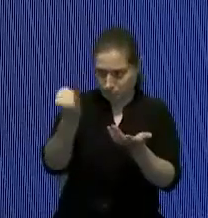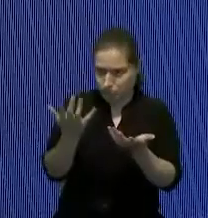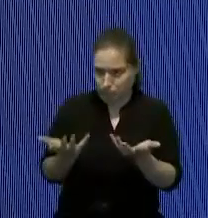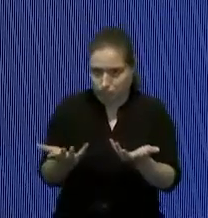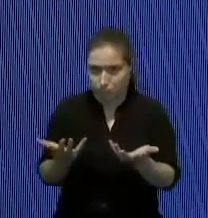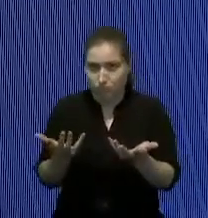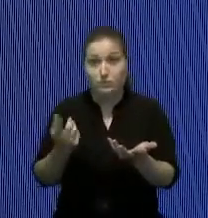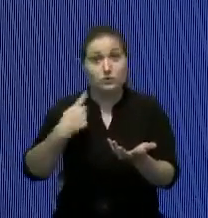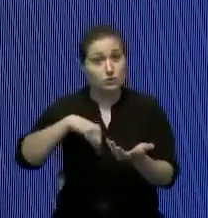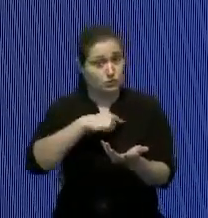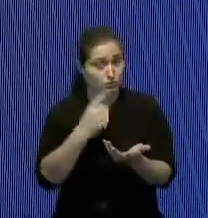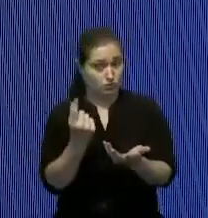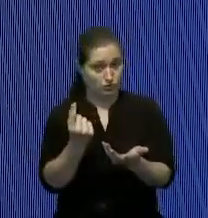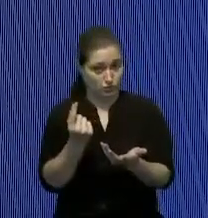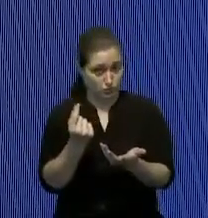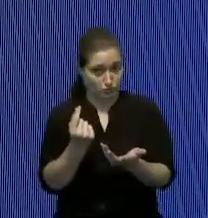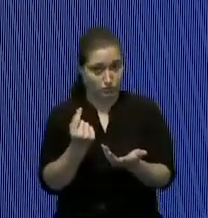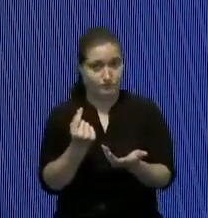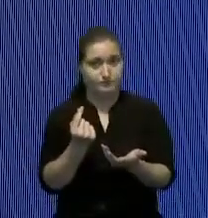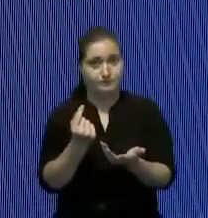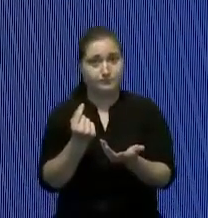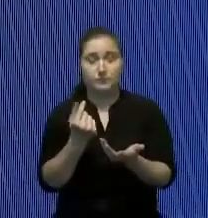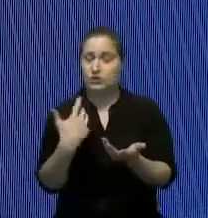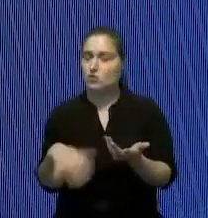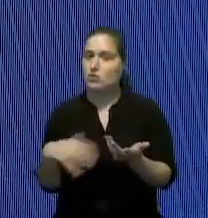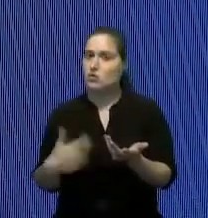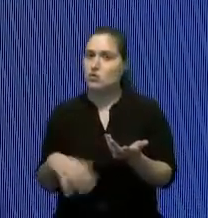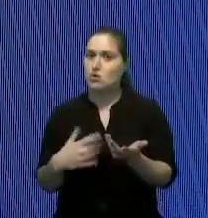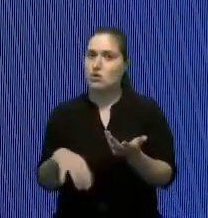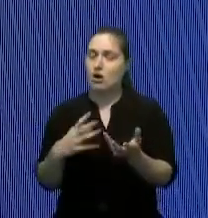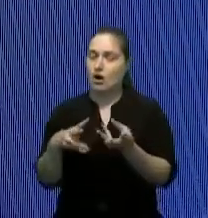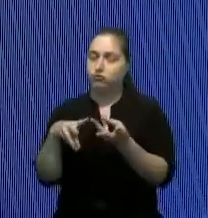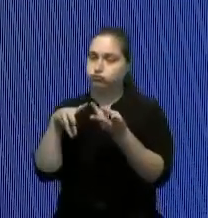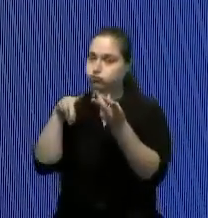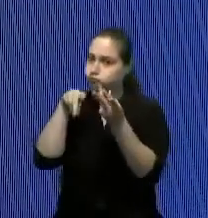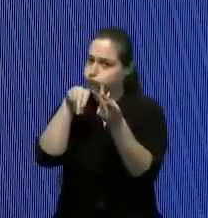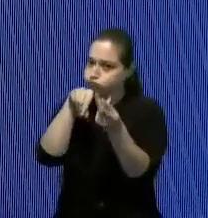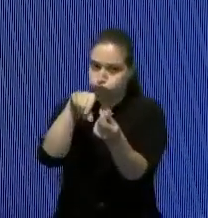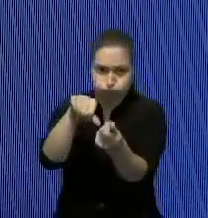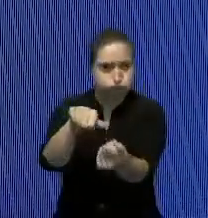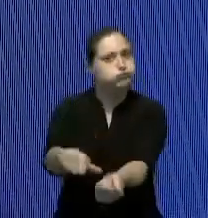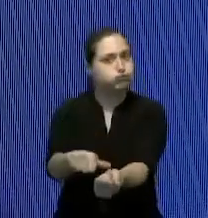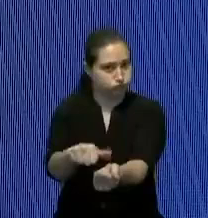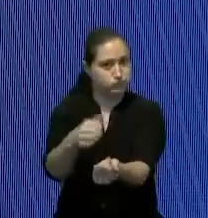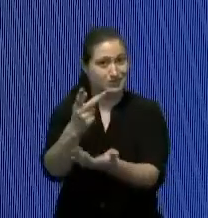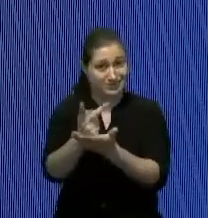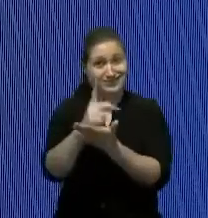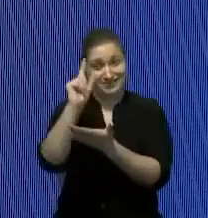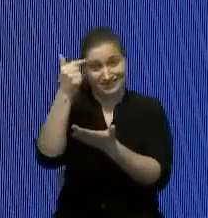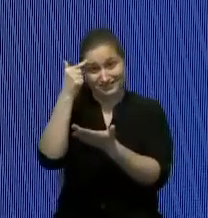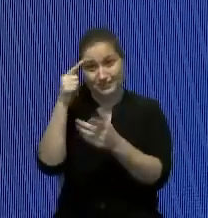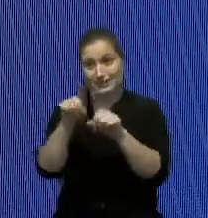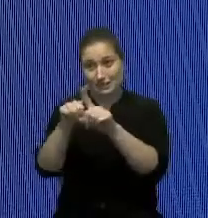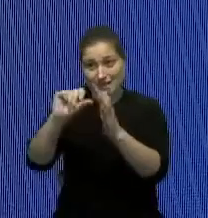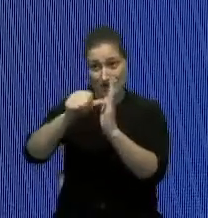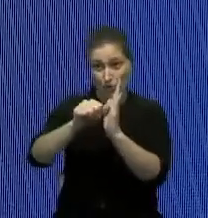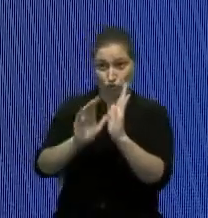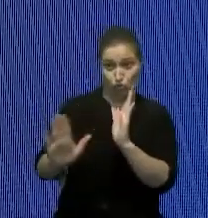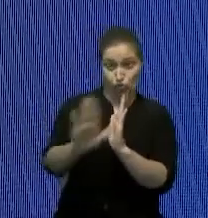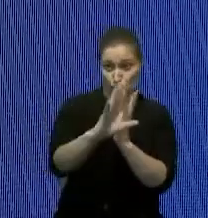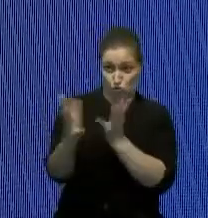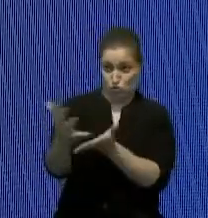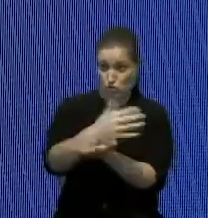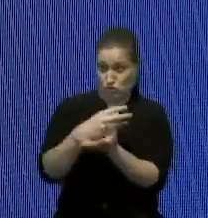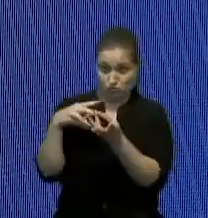haciendo nosotros que le está costando un enorme enorme recurso al gobierno y obviamente recursos del pueblo es la